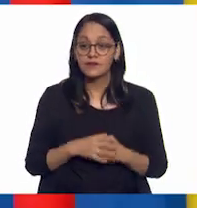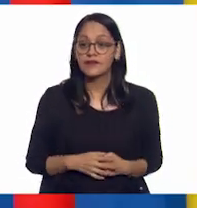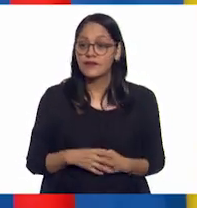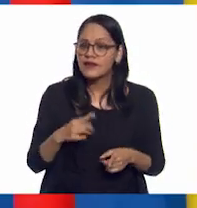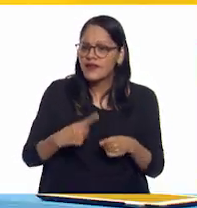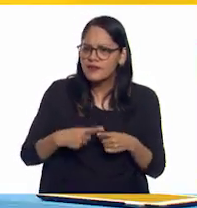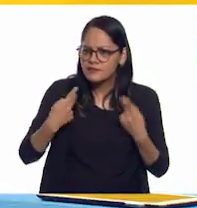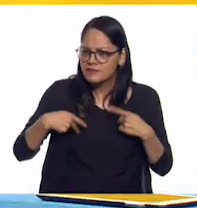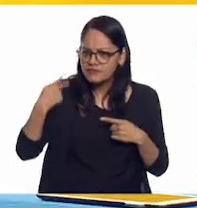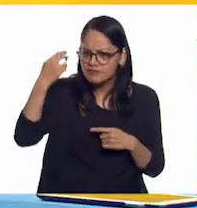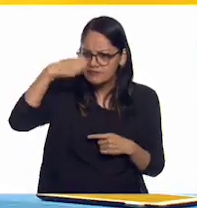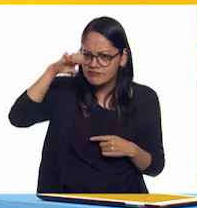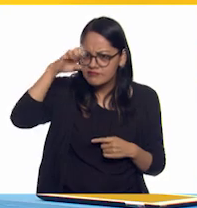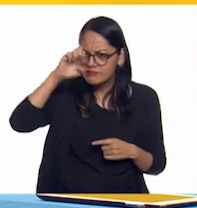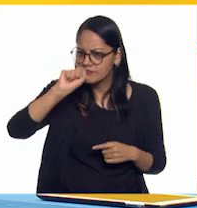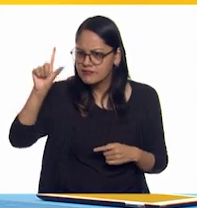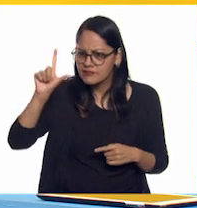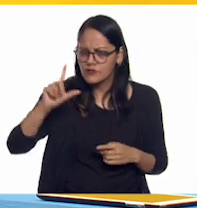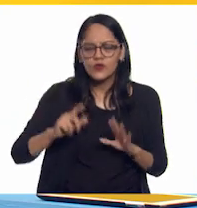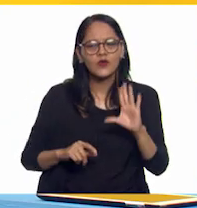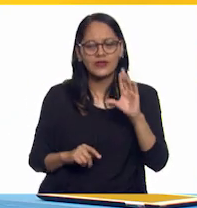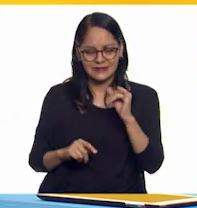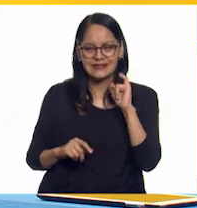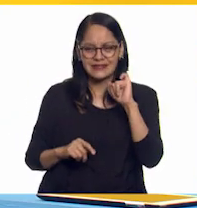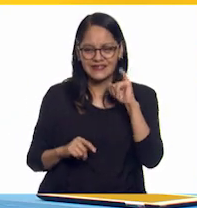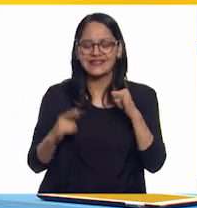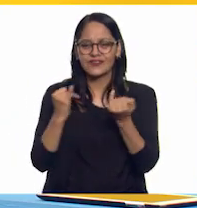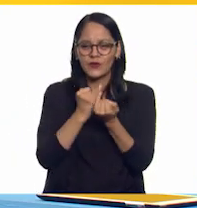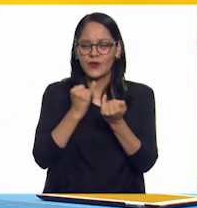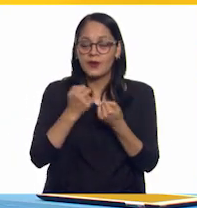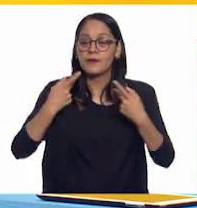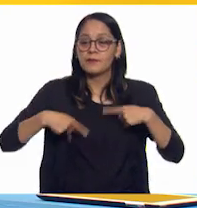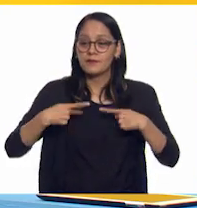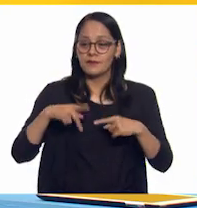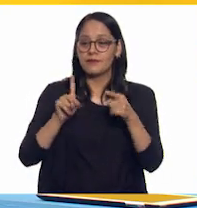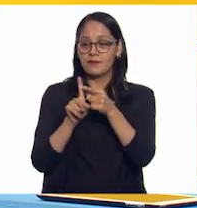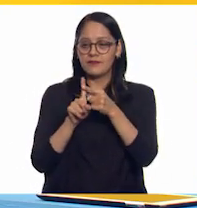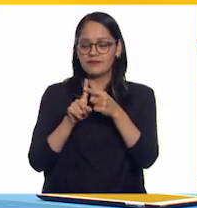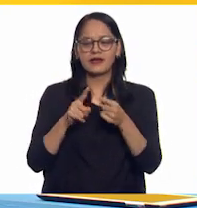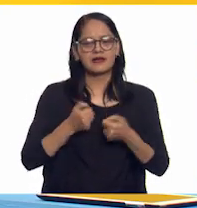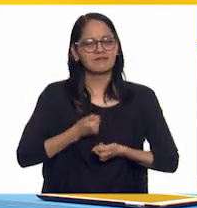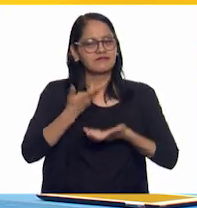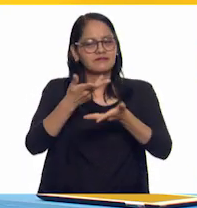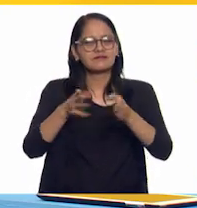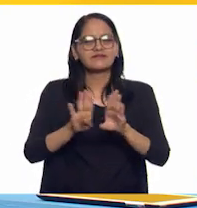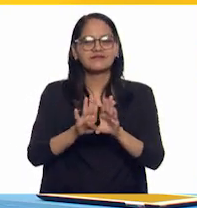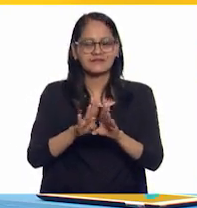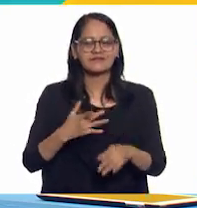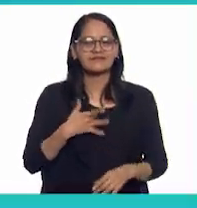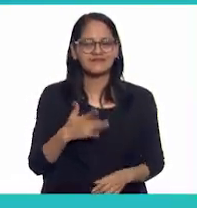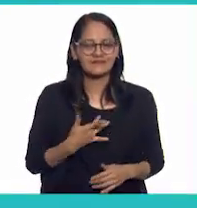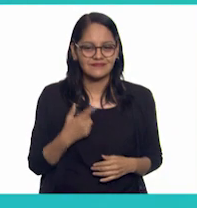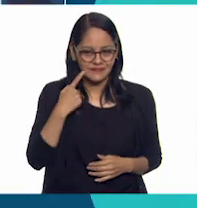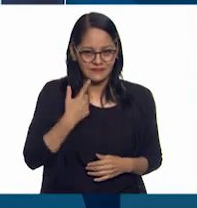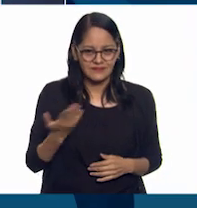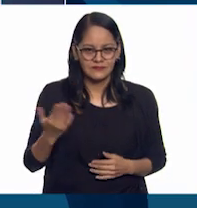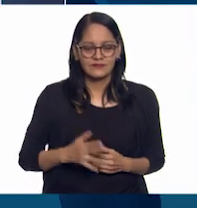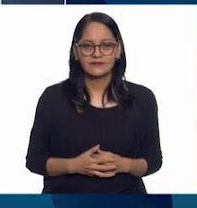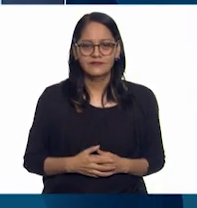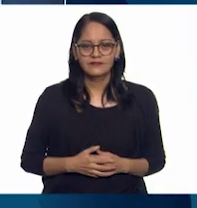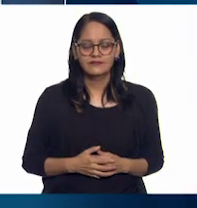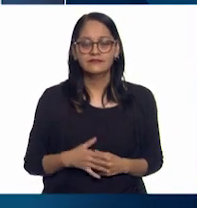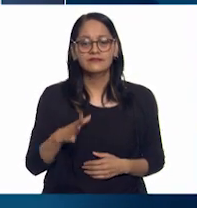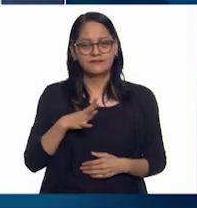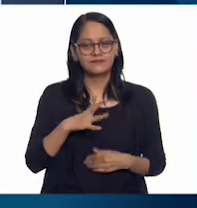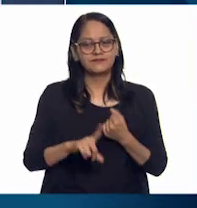experto o algo así? ¿Sí? Un experto en expresar cómo se siente. ¡Vamos! A ver. Los